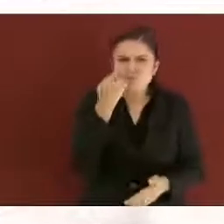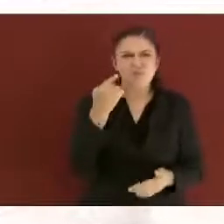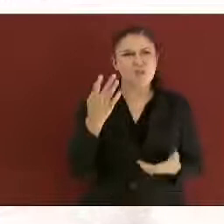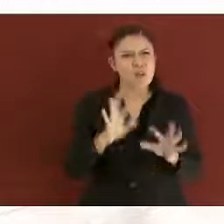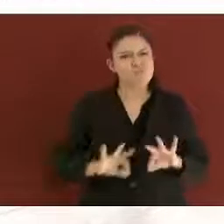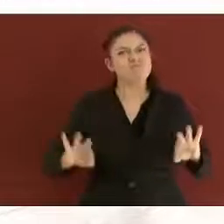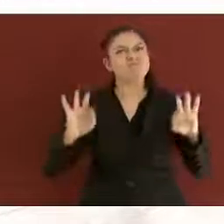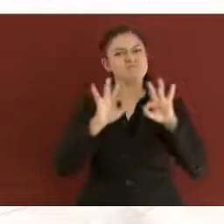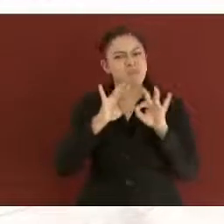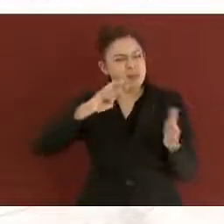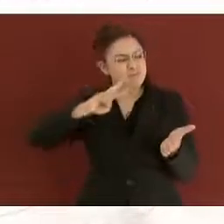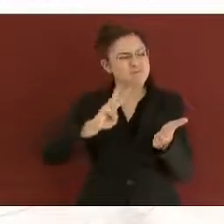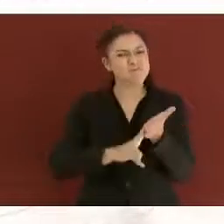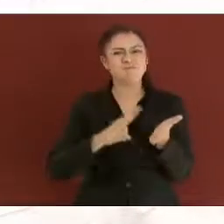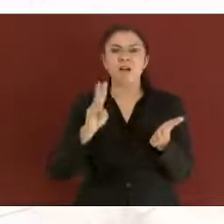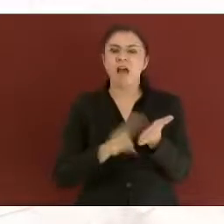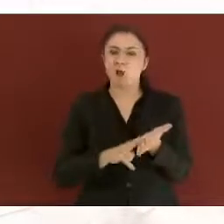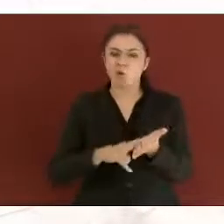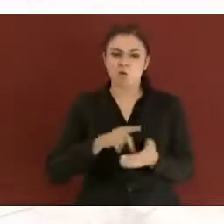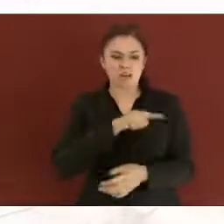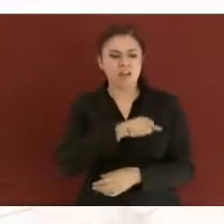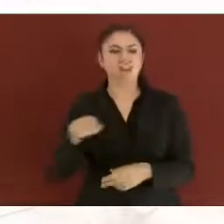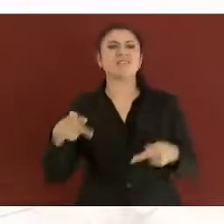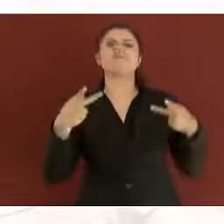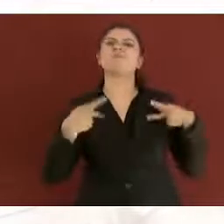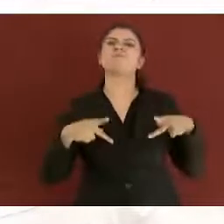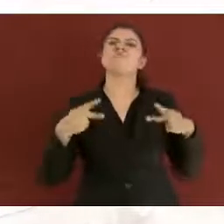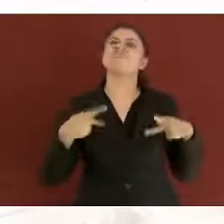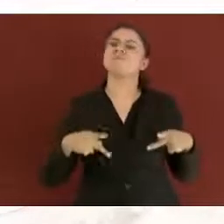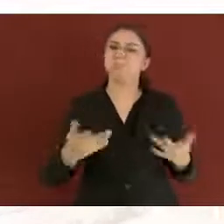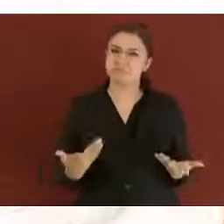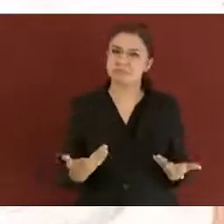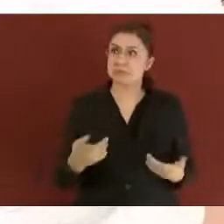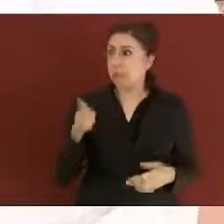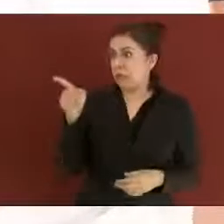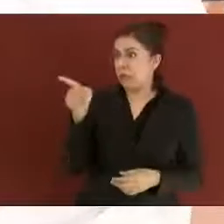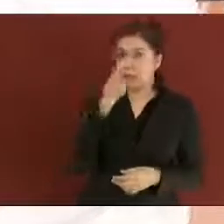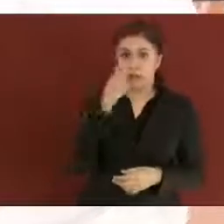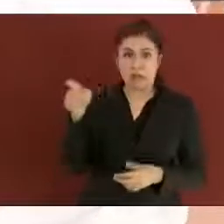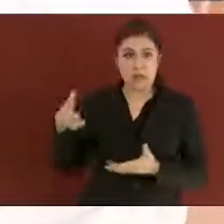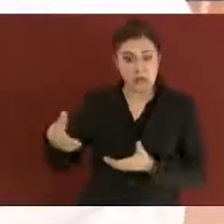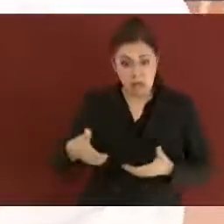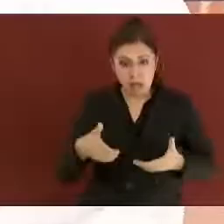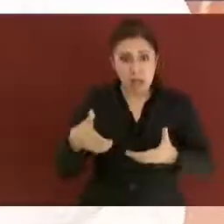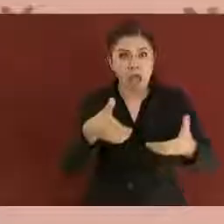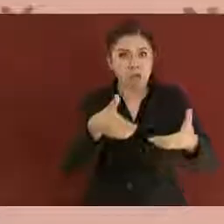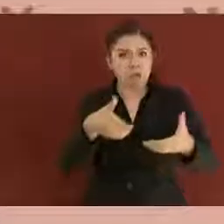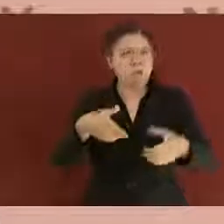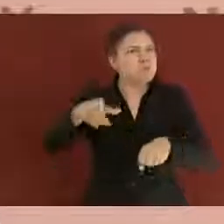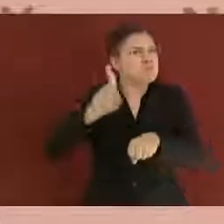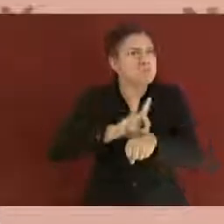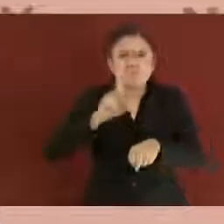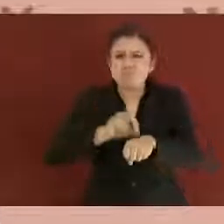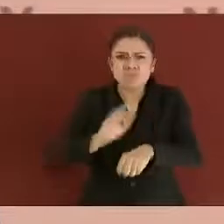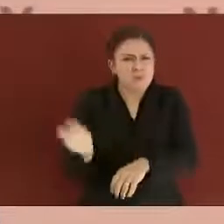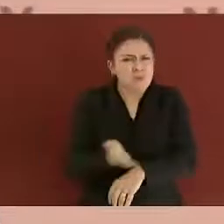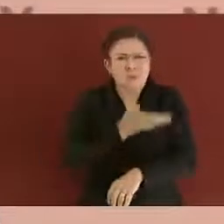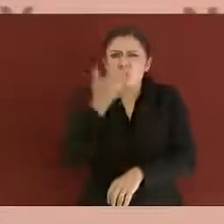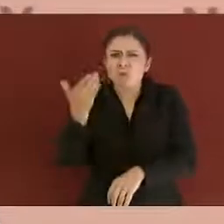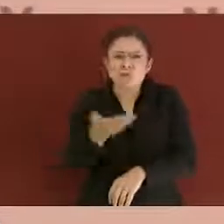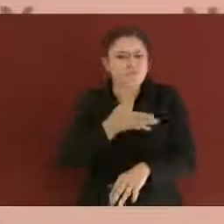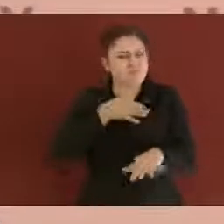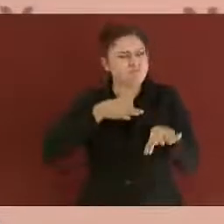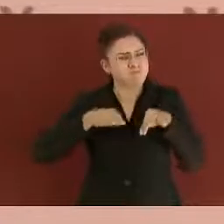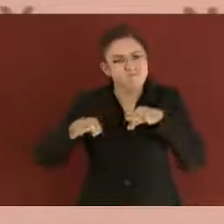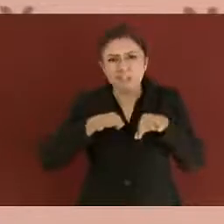lo que hace valiosa y prioritaria. Por aquí se trasladan las personas en su vida cotidiana, por trabajo,